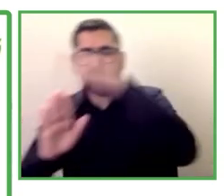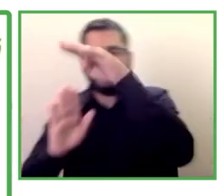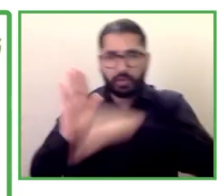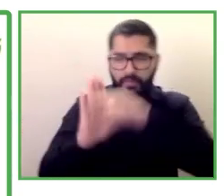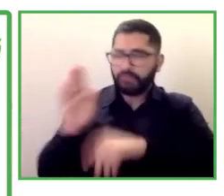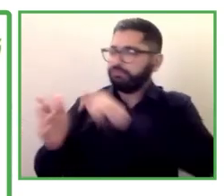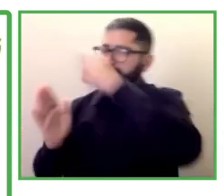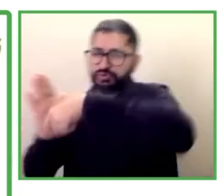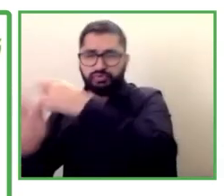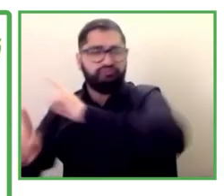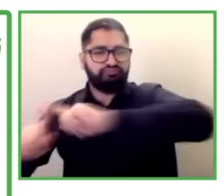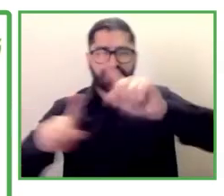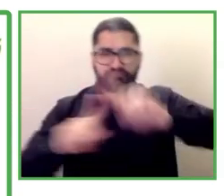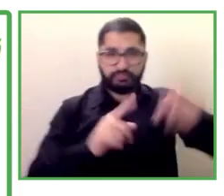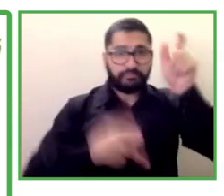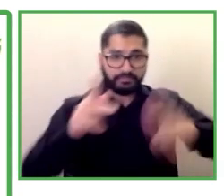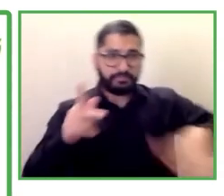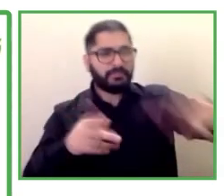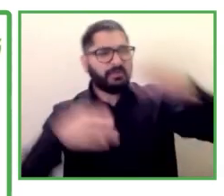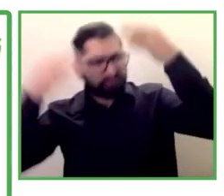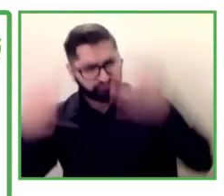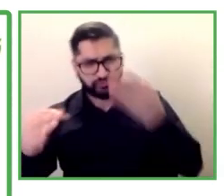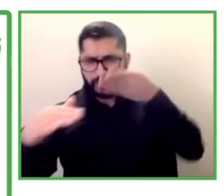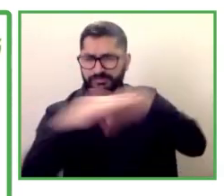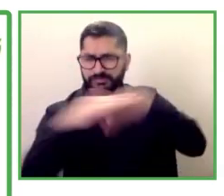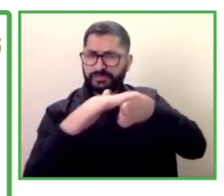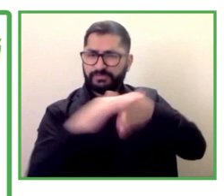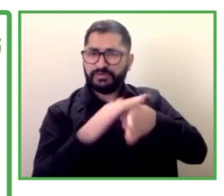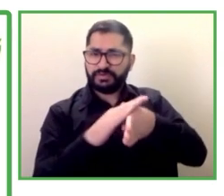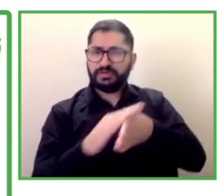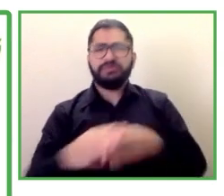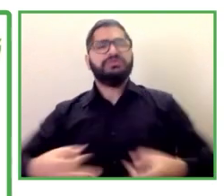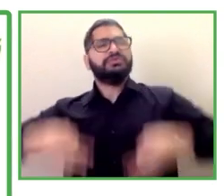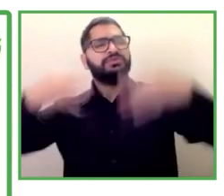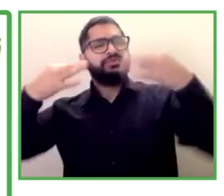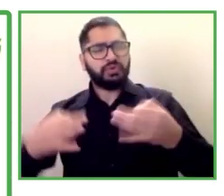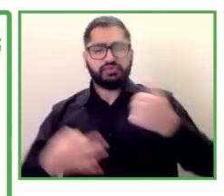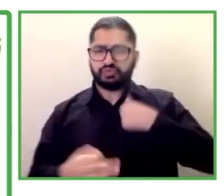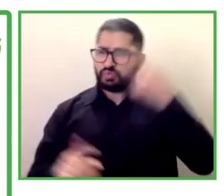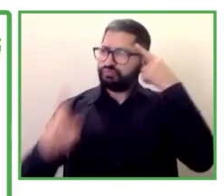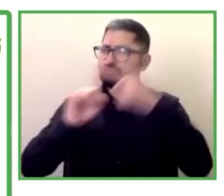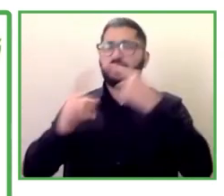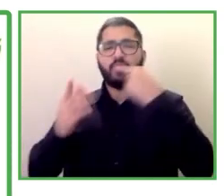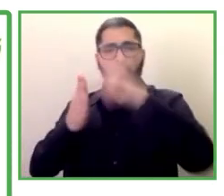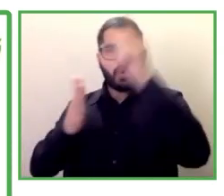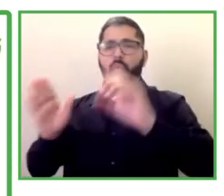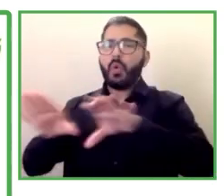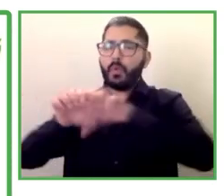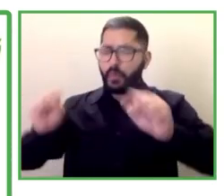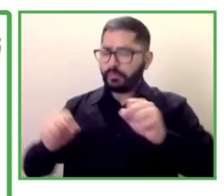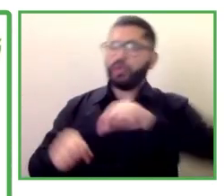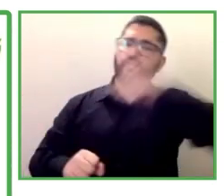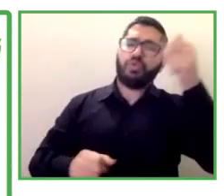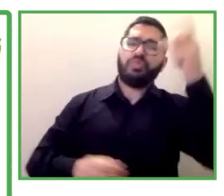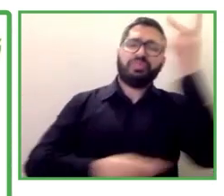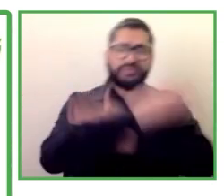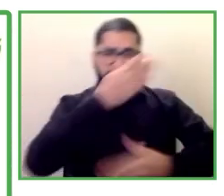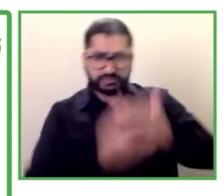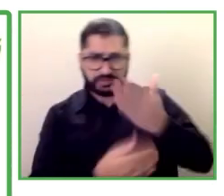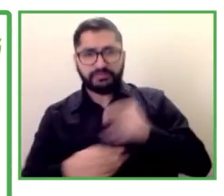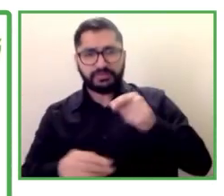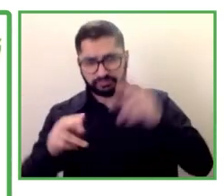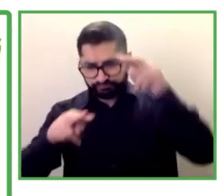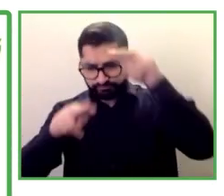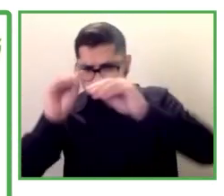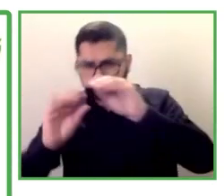ellos se garanticen los derechos de las personas con discapacidad otra función que realizamos es el diseño de las estrategias y planes de ámbito